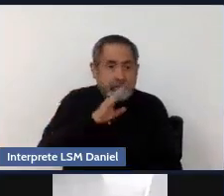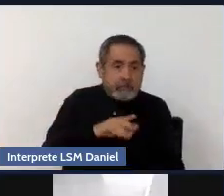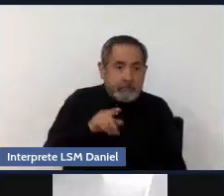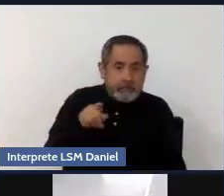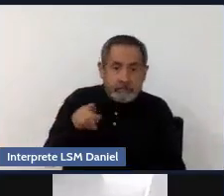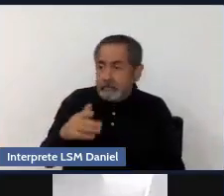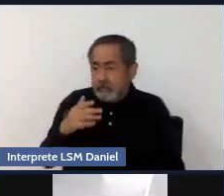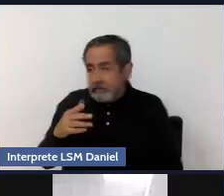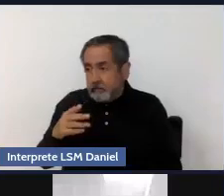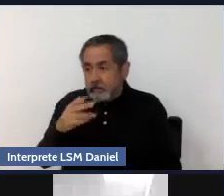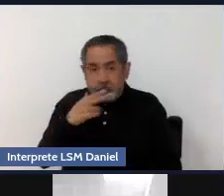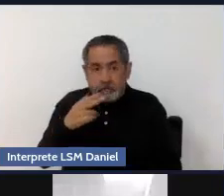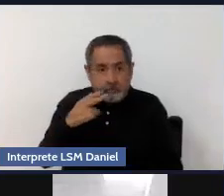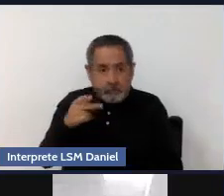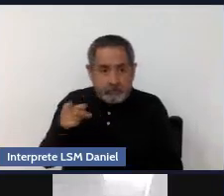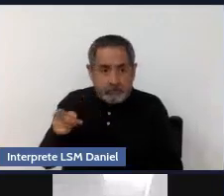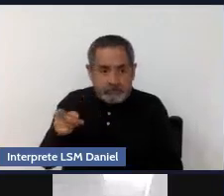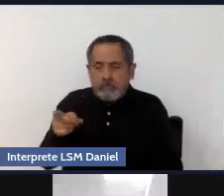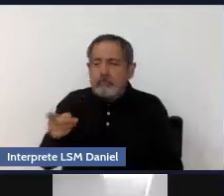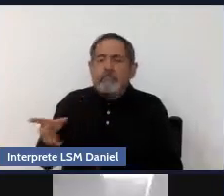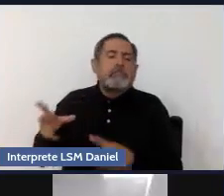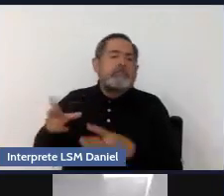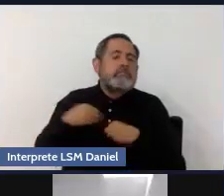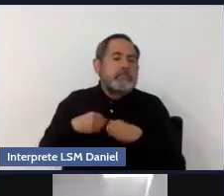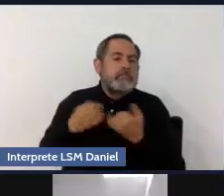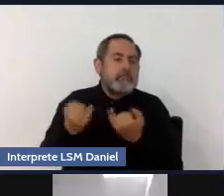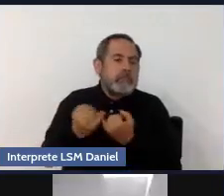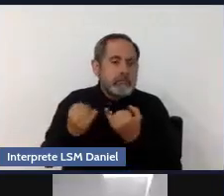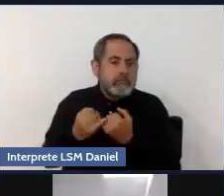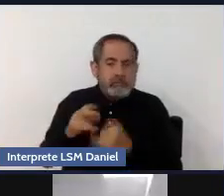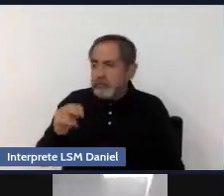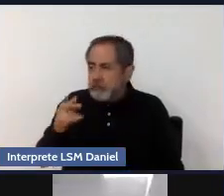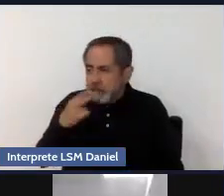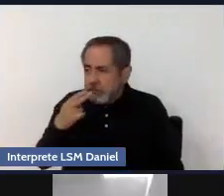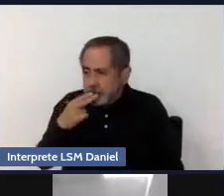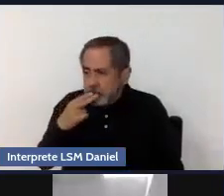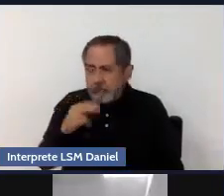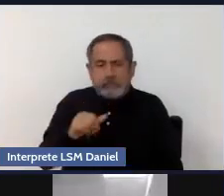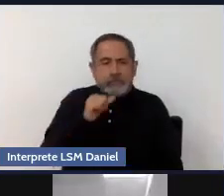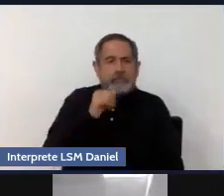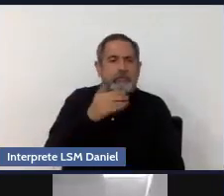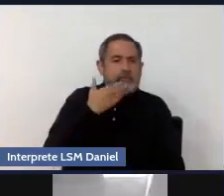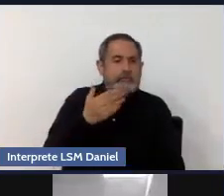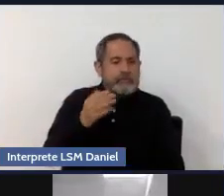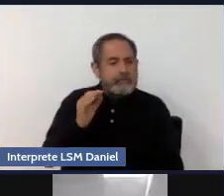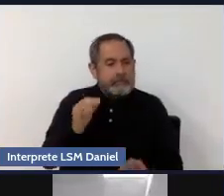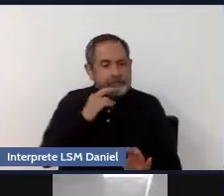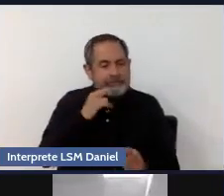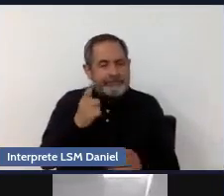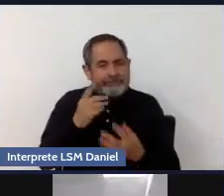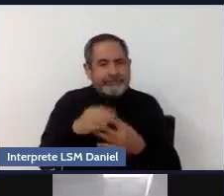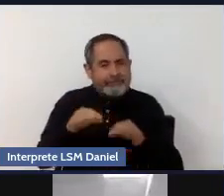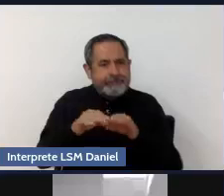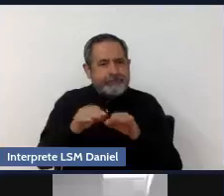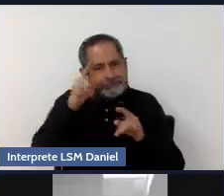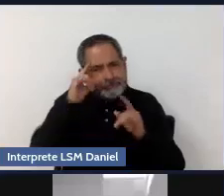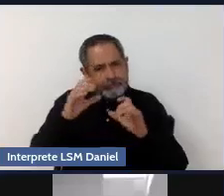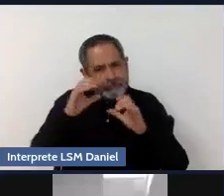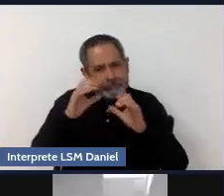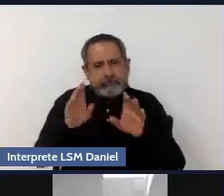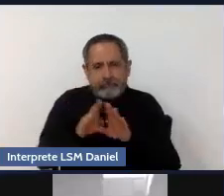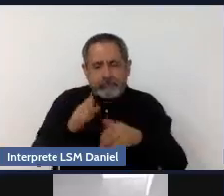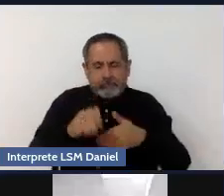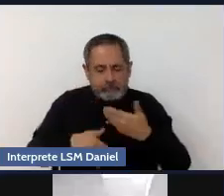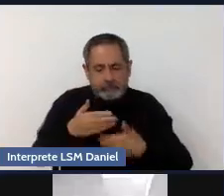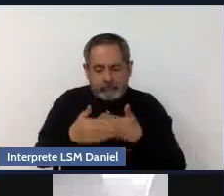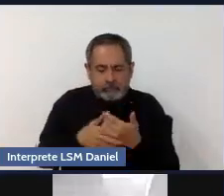no determinantes, pero sí van a tener una influencia importante en lo que yo pueda desarrollar, ¿no? Las